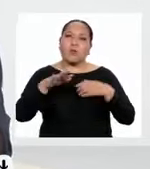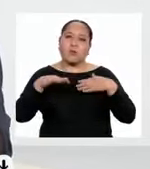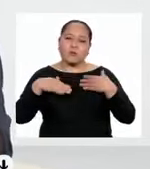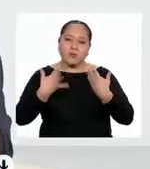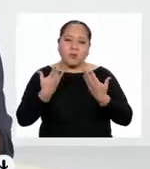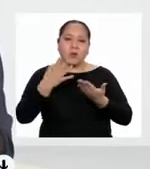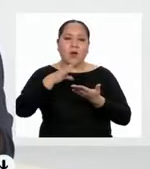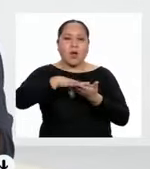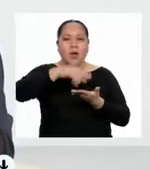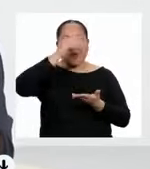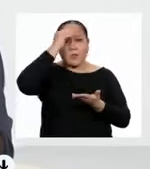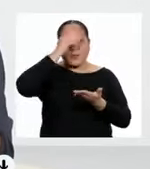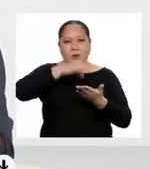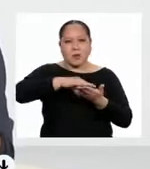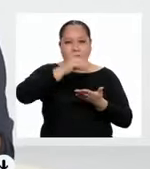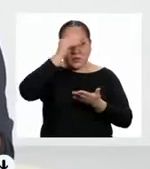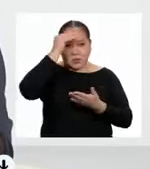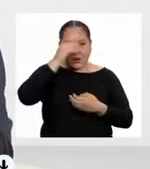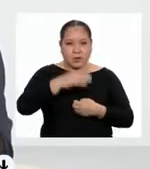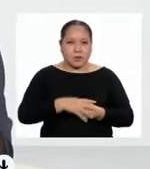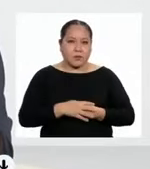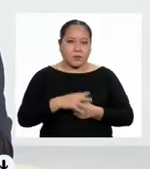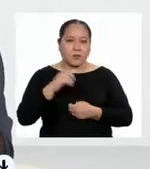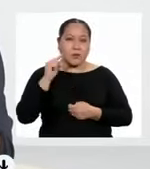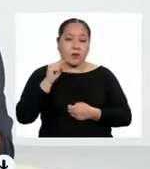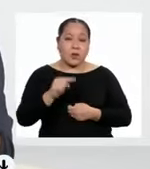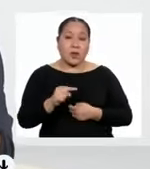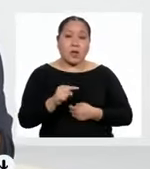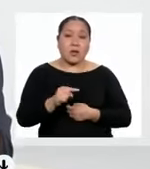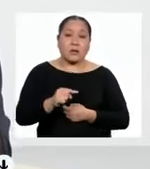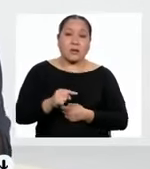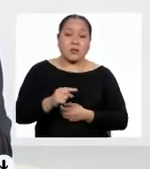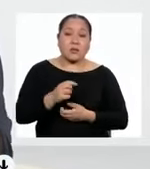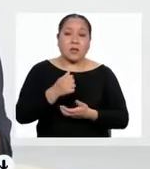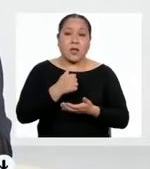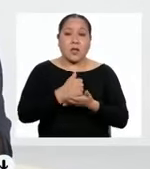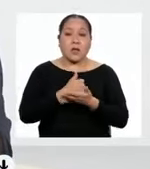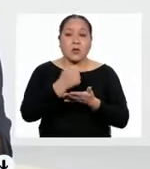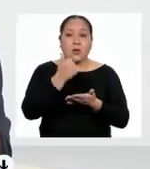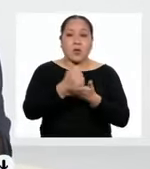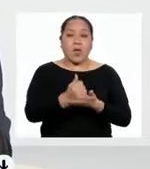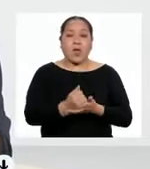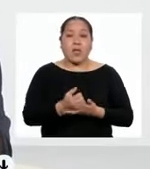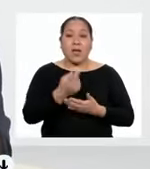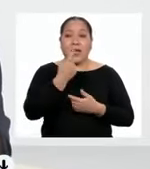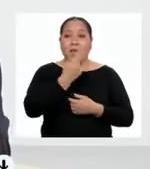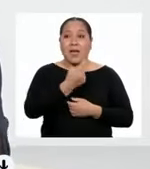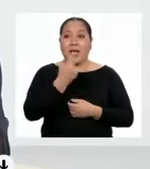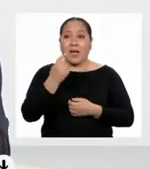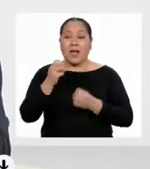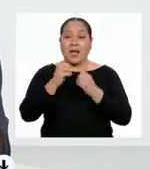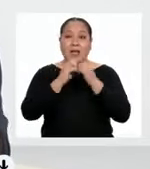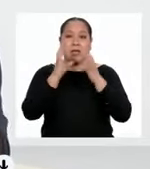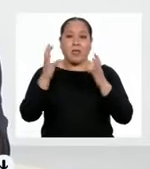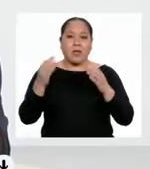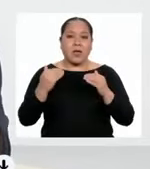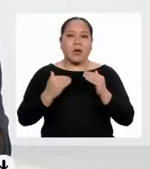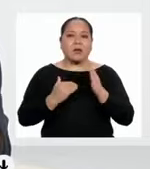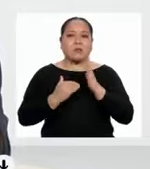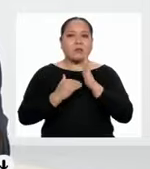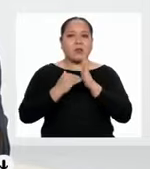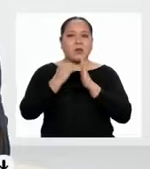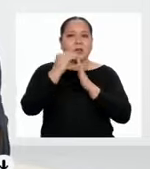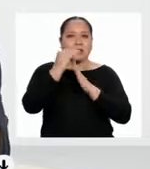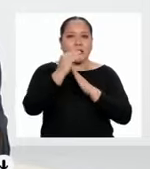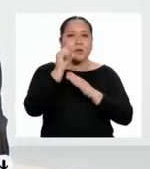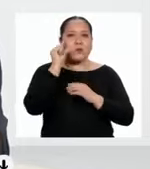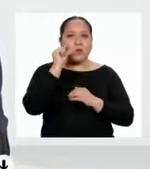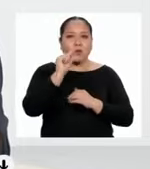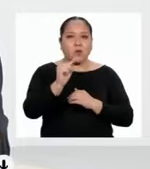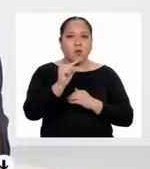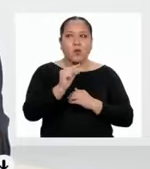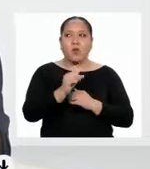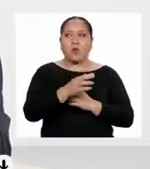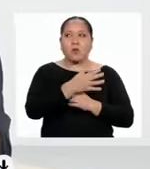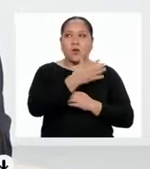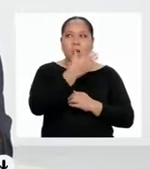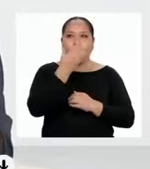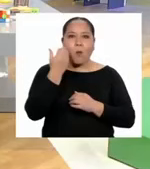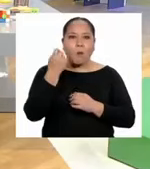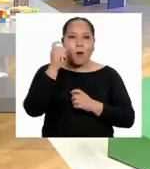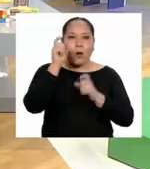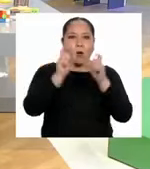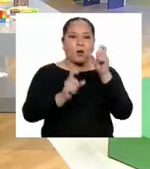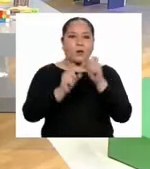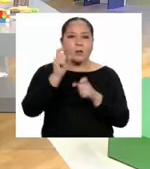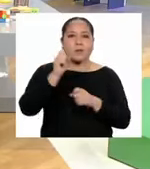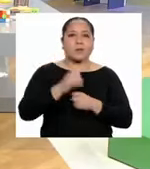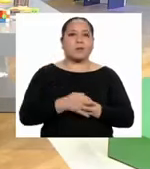aprender algo, porque de eso se trata, de que cada día crezcamos un poco y seamos mejores personas.